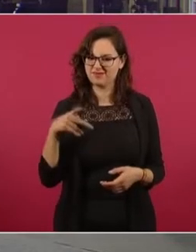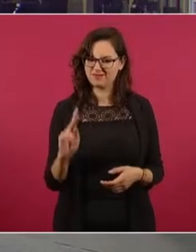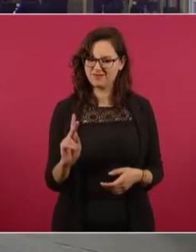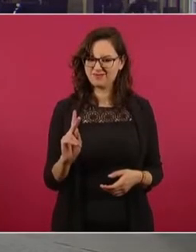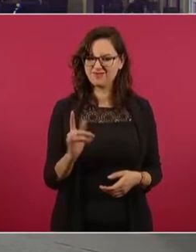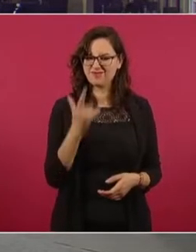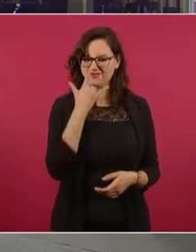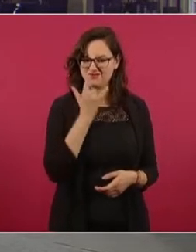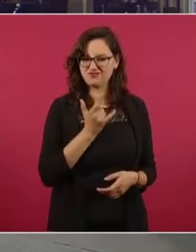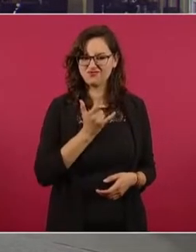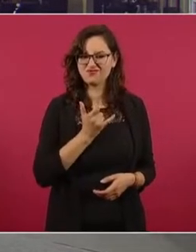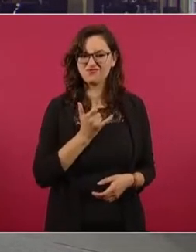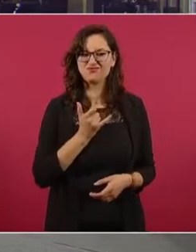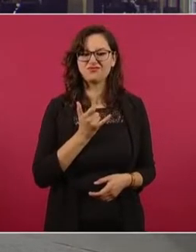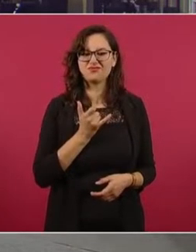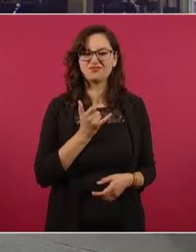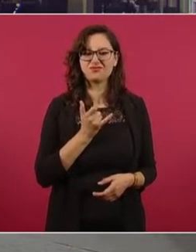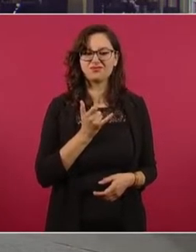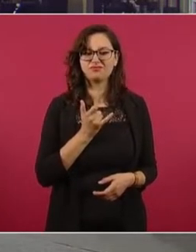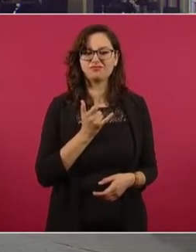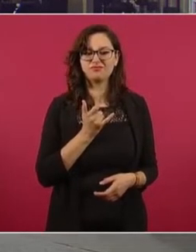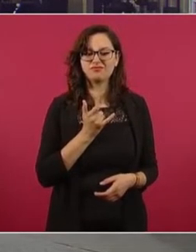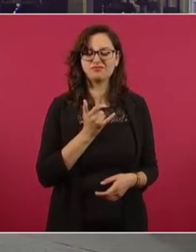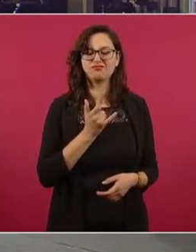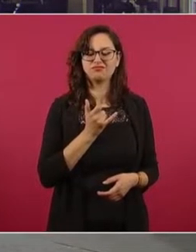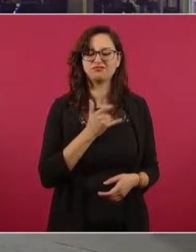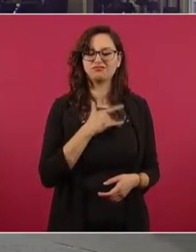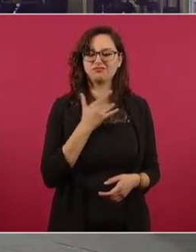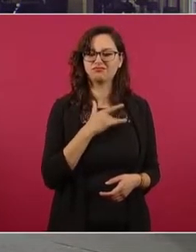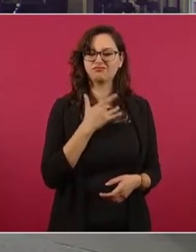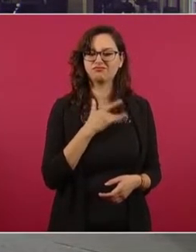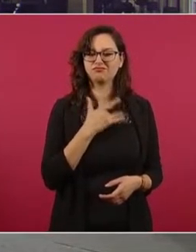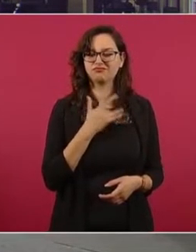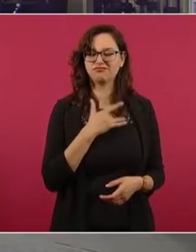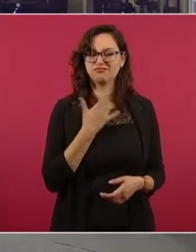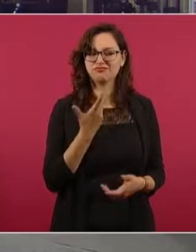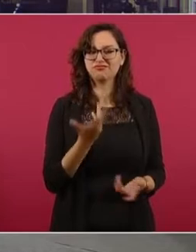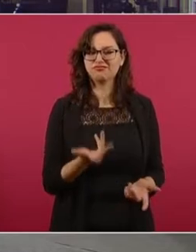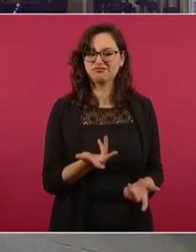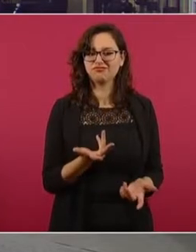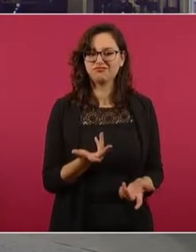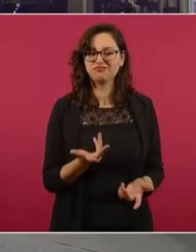y fíjense